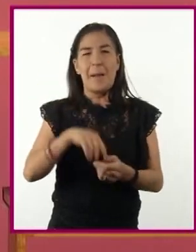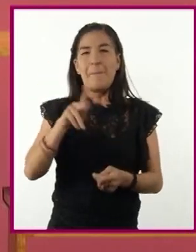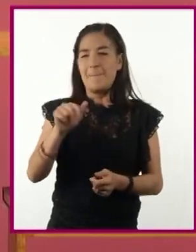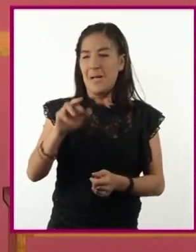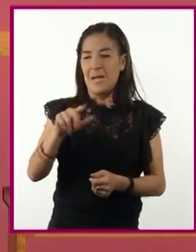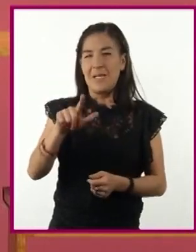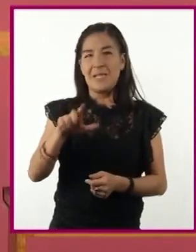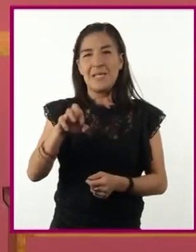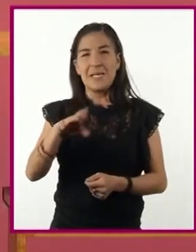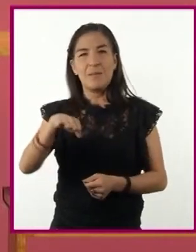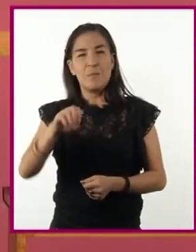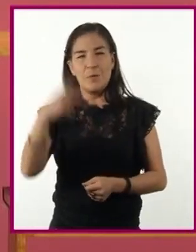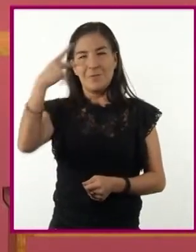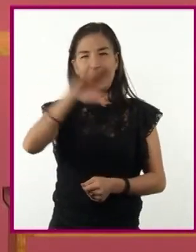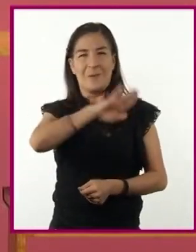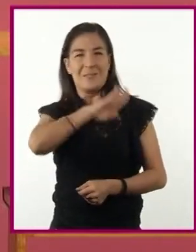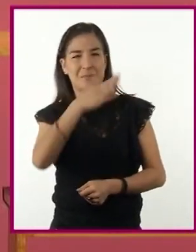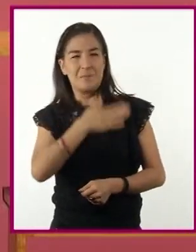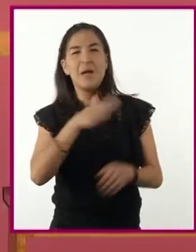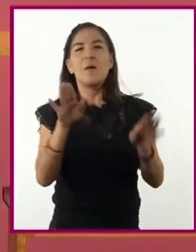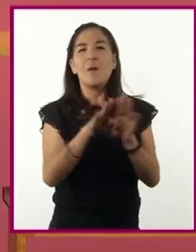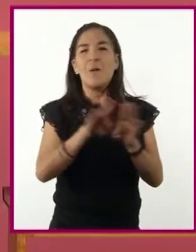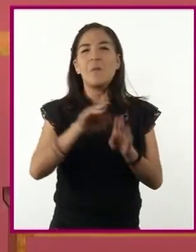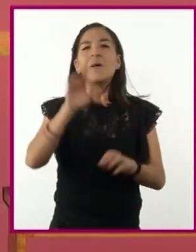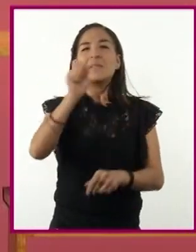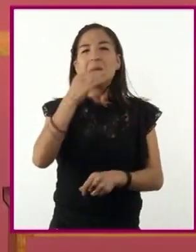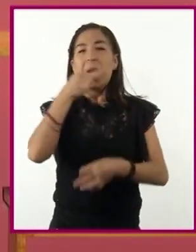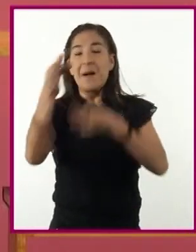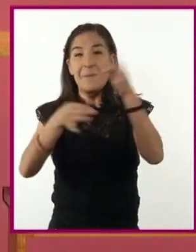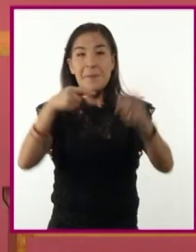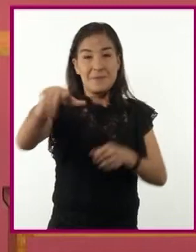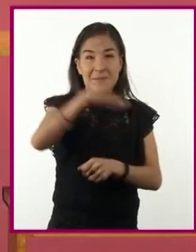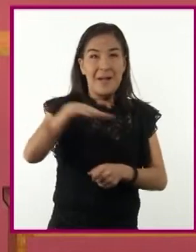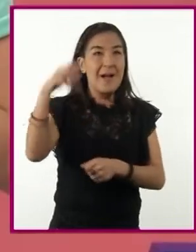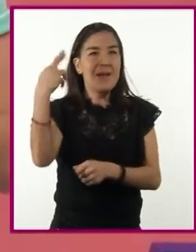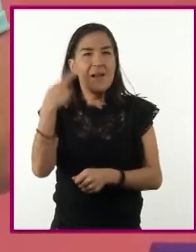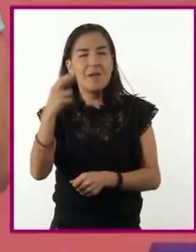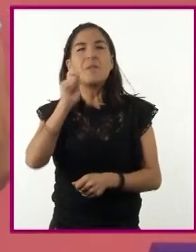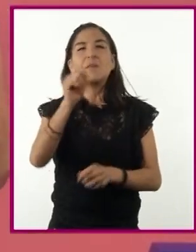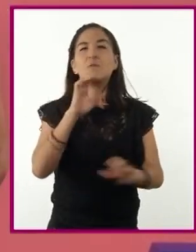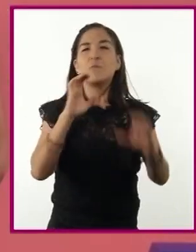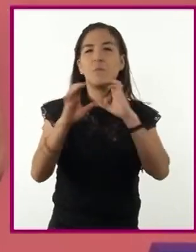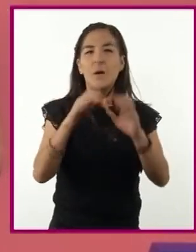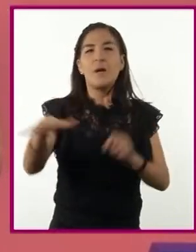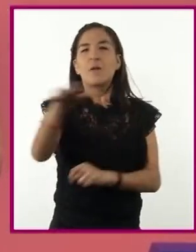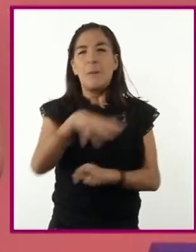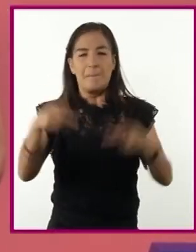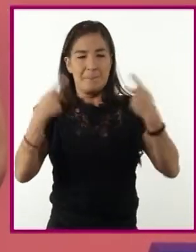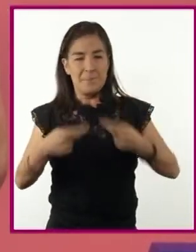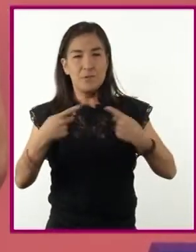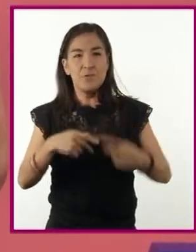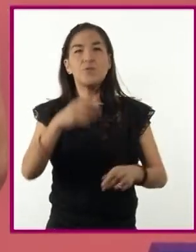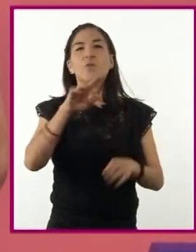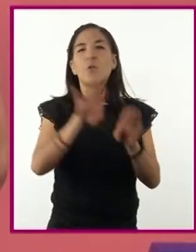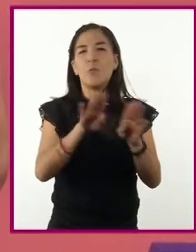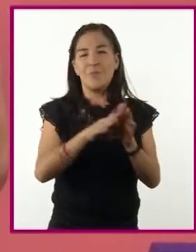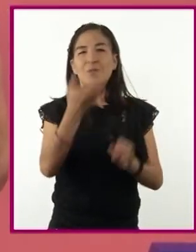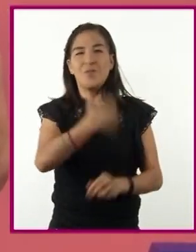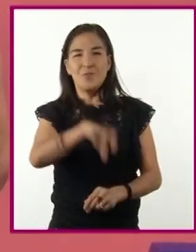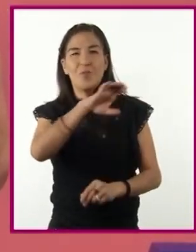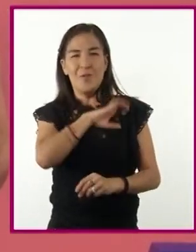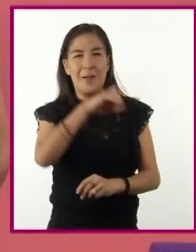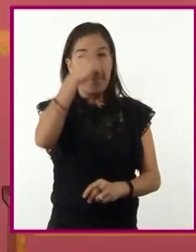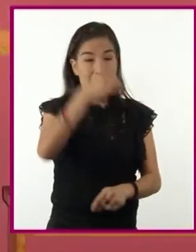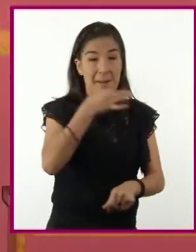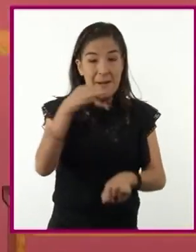durante aquellos años de guerra, a través de sus mensajes por la radio, lograban comunicarse con los ciudadanos para que fueran a las